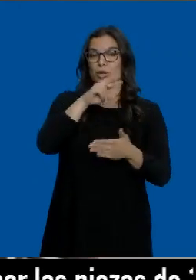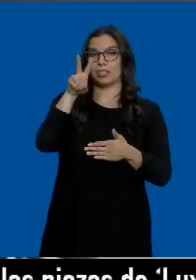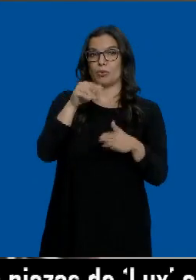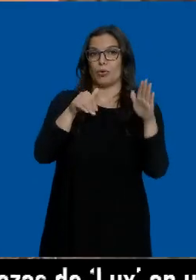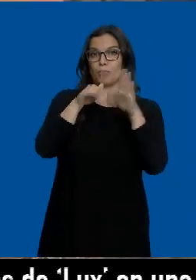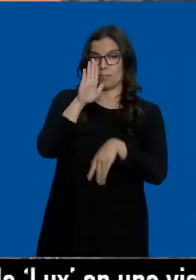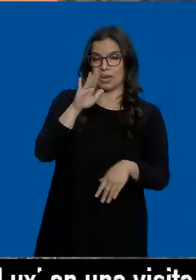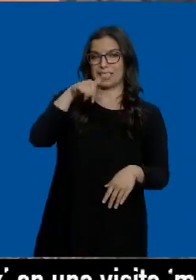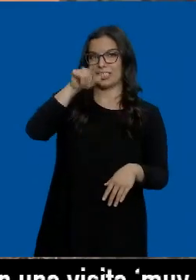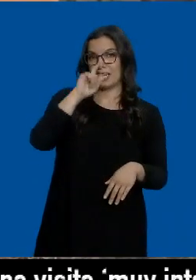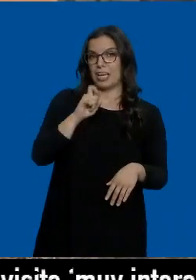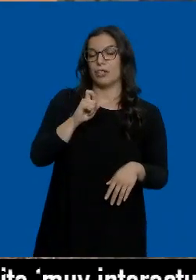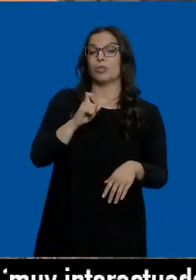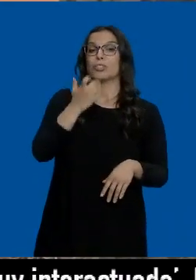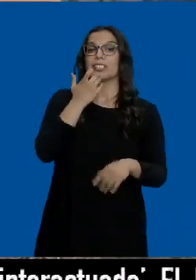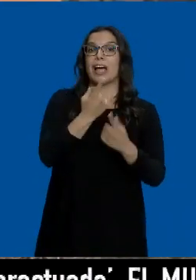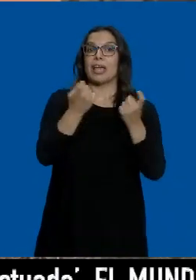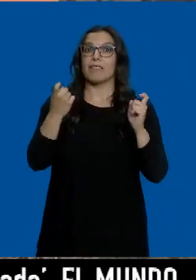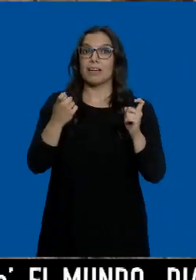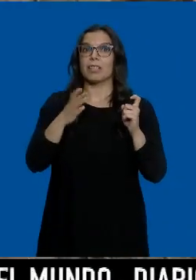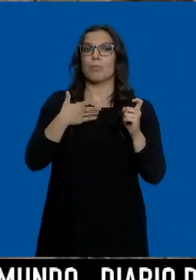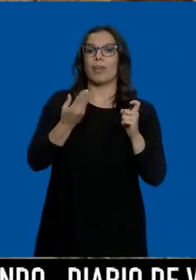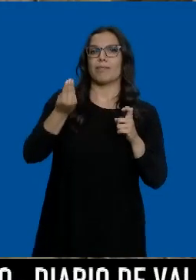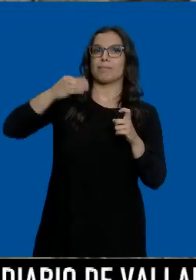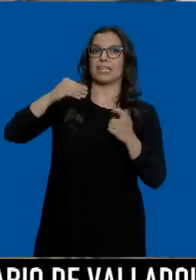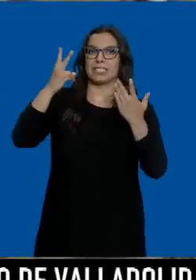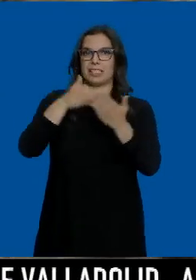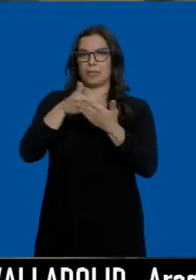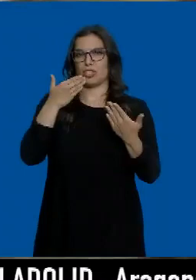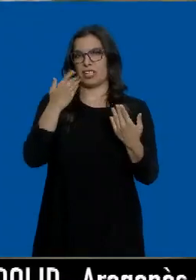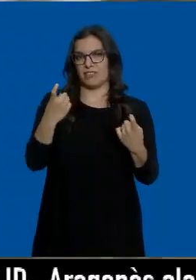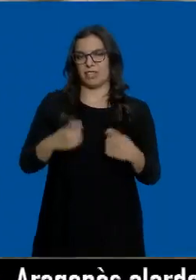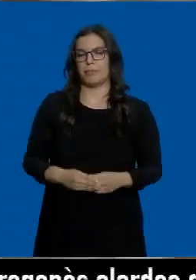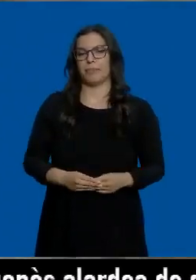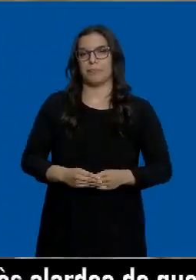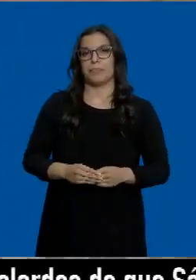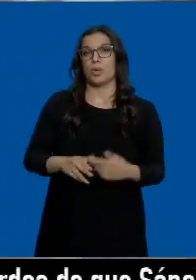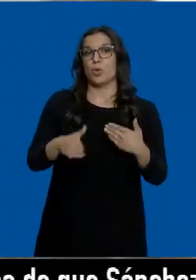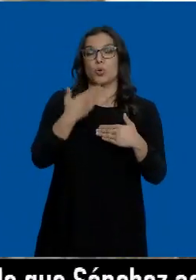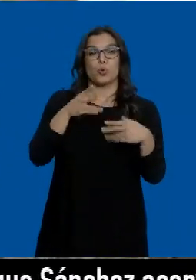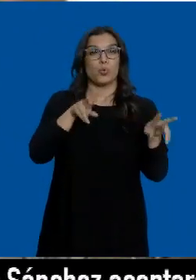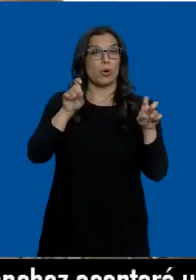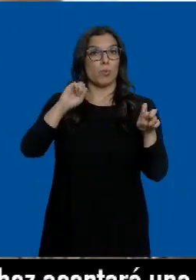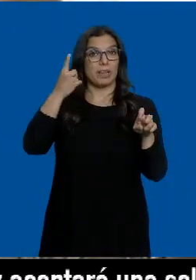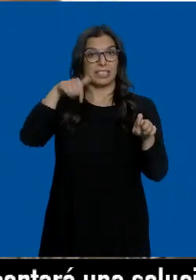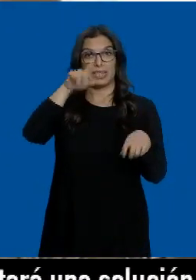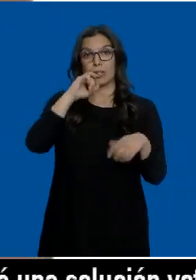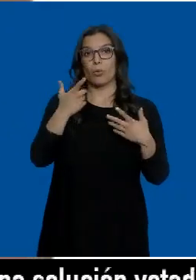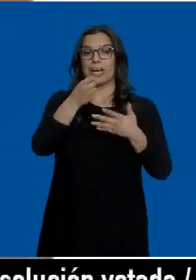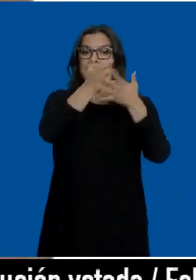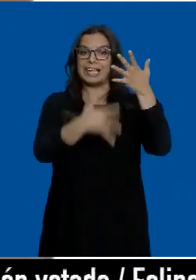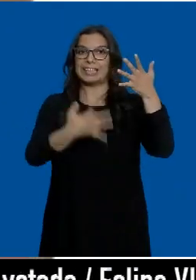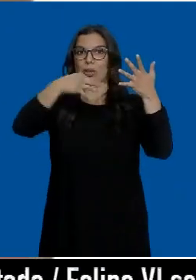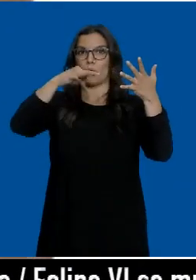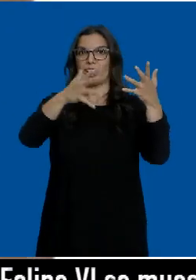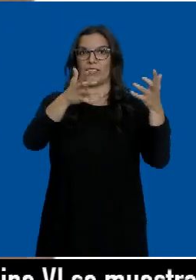los 15 millones de euros y en caso necesario podría ampliarse con otros 7 millones. La principal novedad este año es que habrá una lista única de